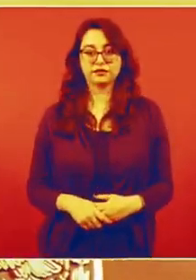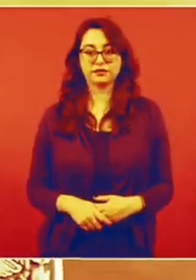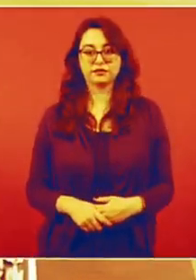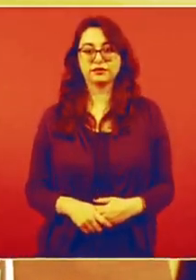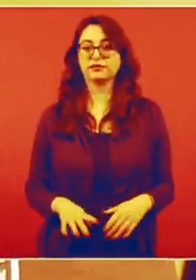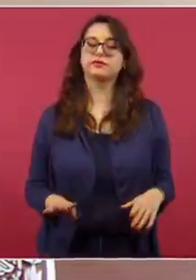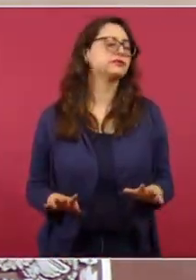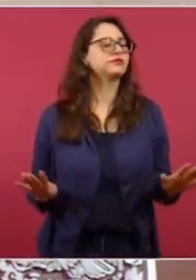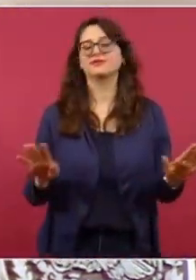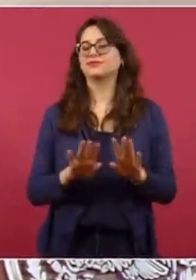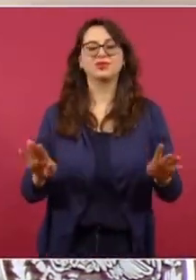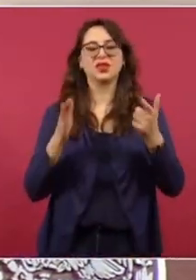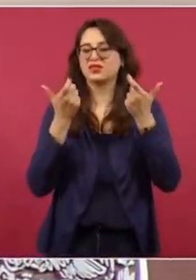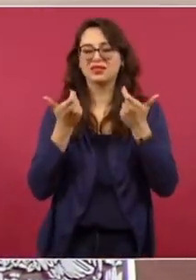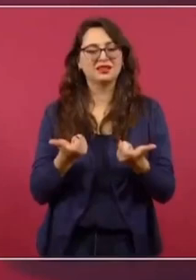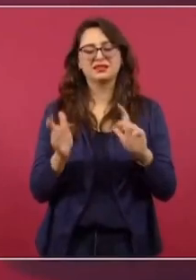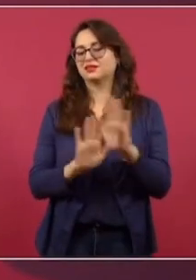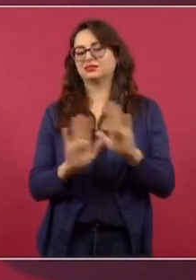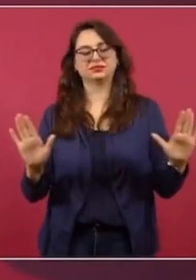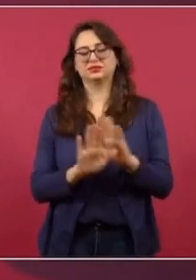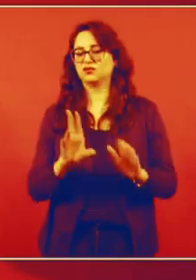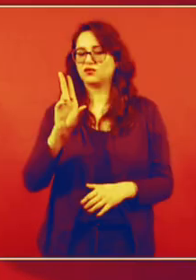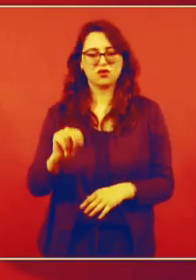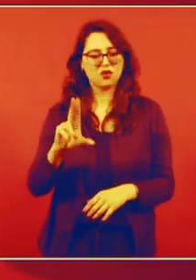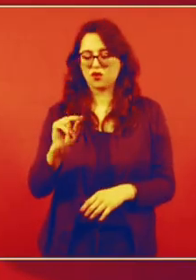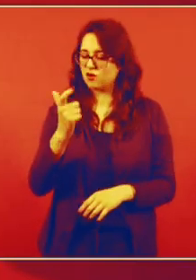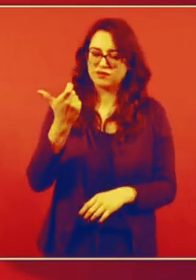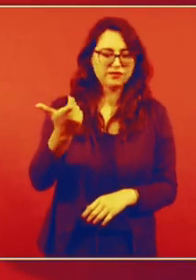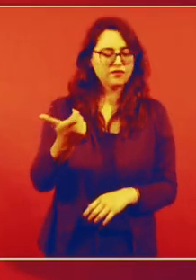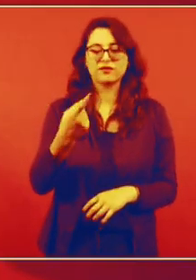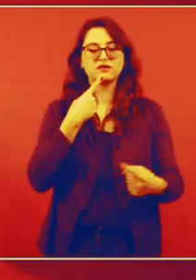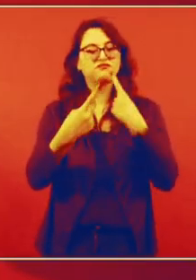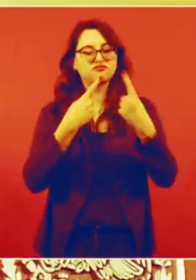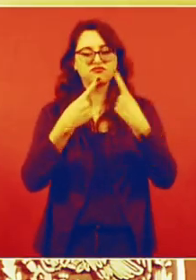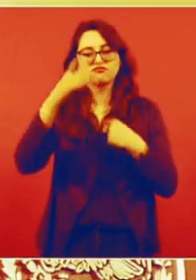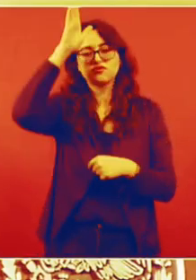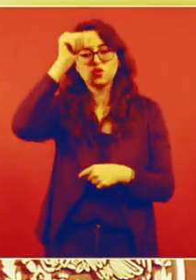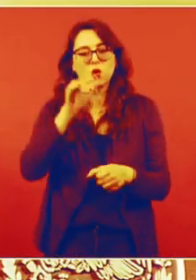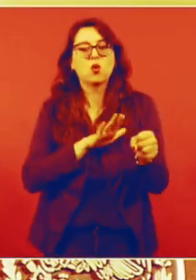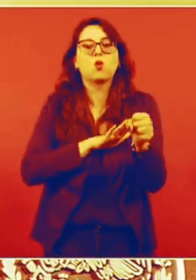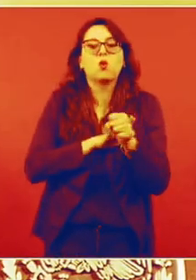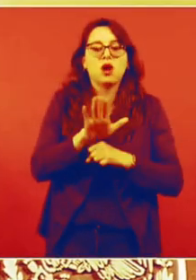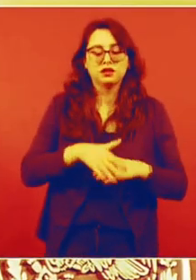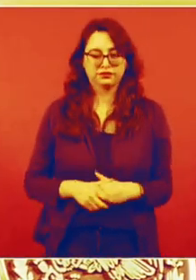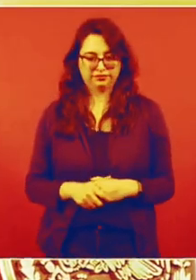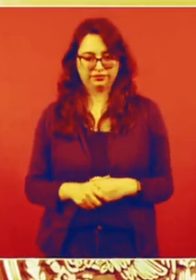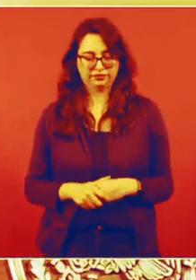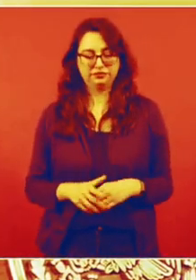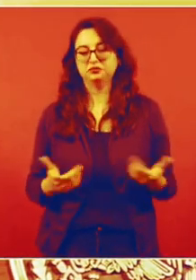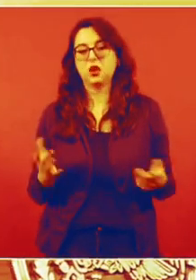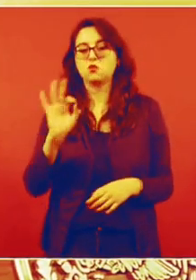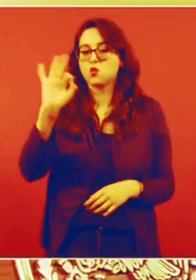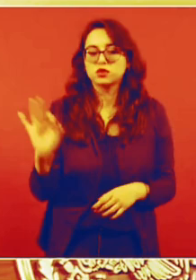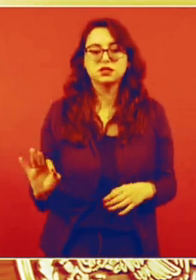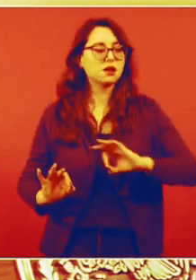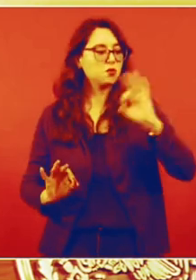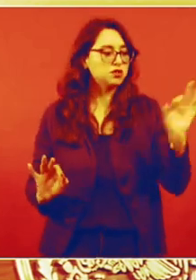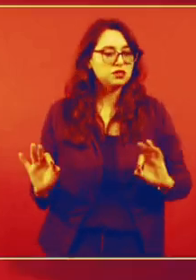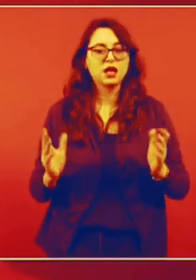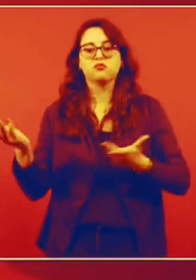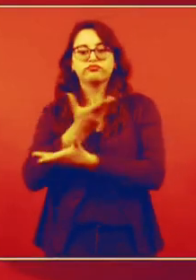dinero no. Lo que se está buscando es una, vamos a decir, compensación. Es decir, ver, te vamos a